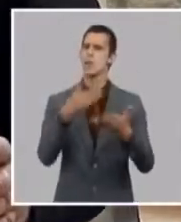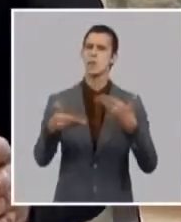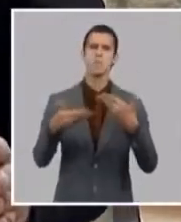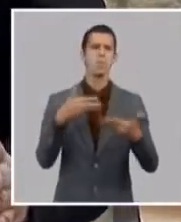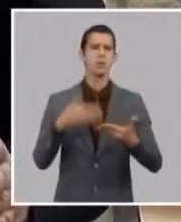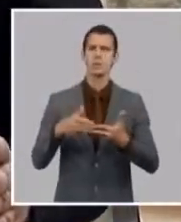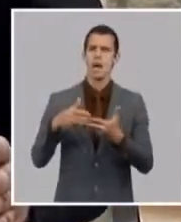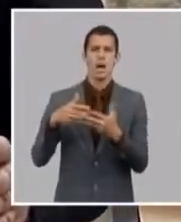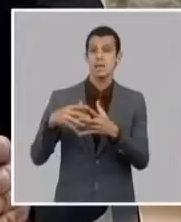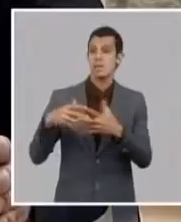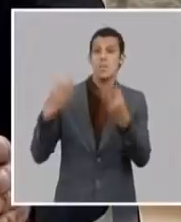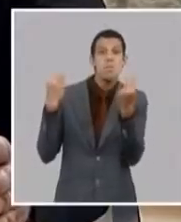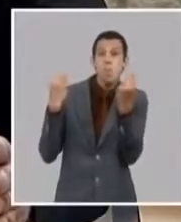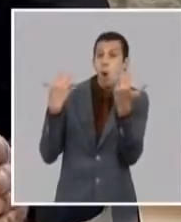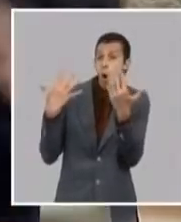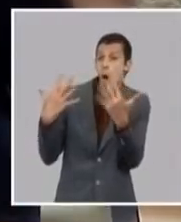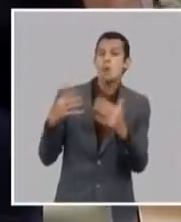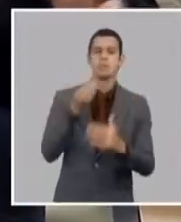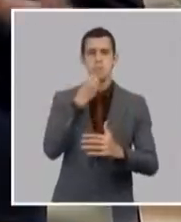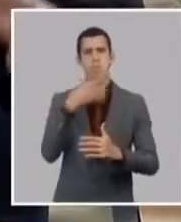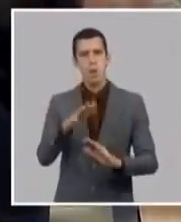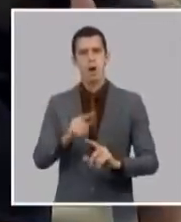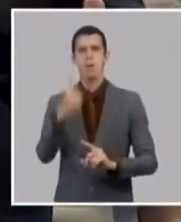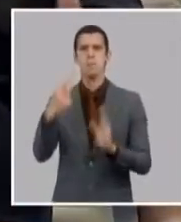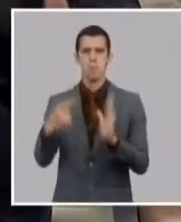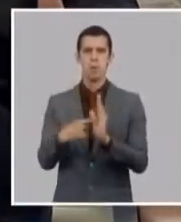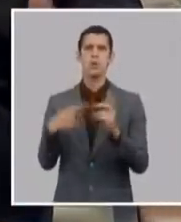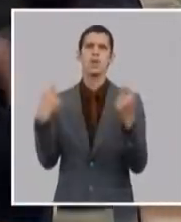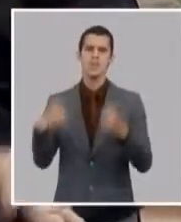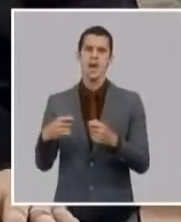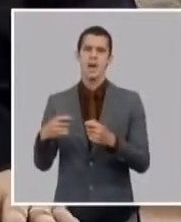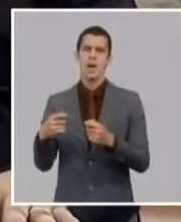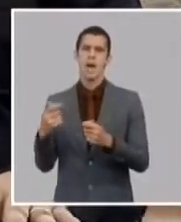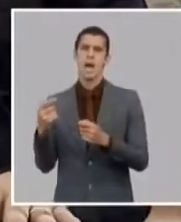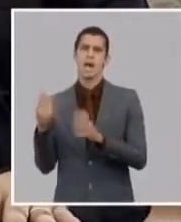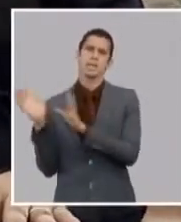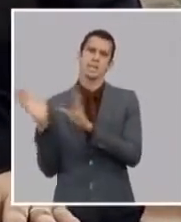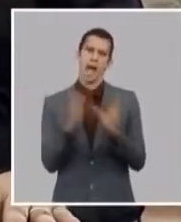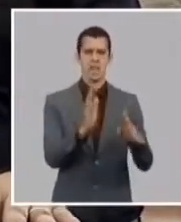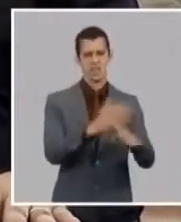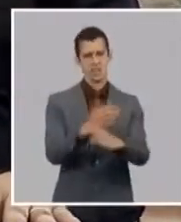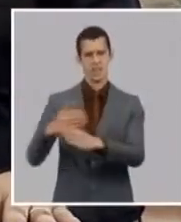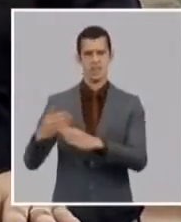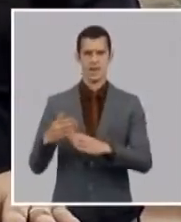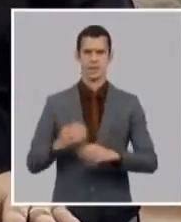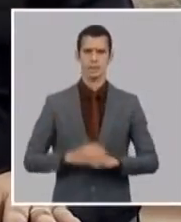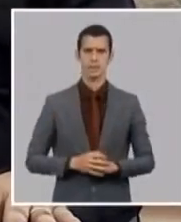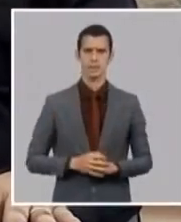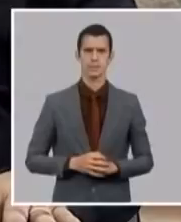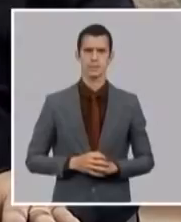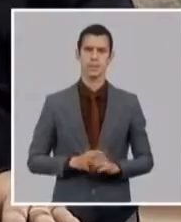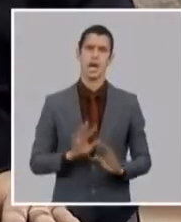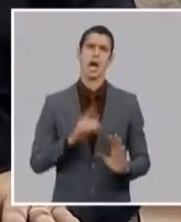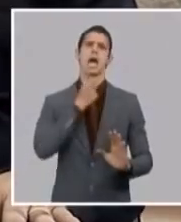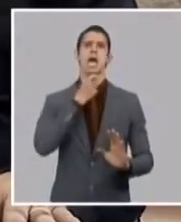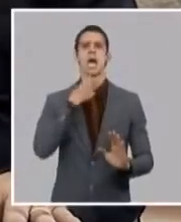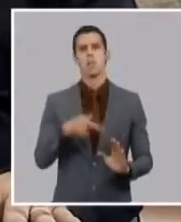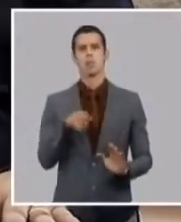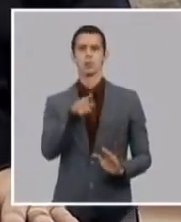medicinas y los productos aseo si pueden estar mezclados las tres usted trae una maleta solo con comida